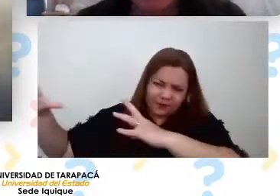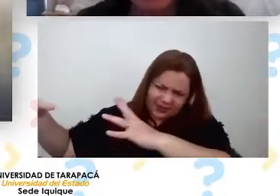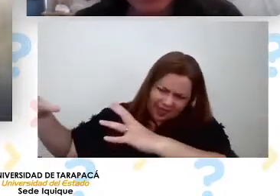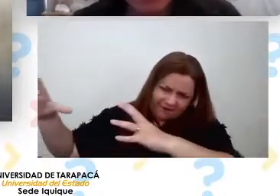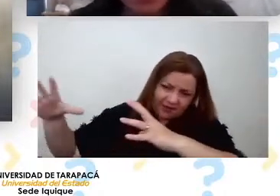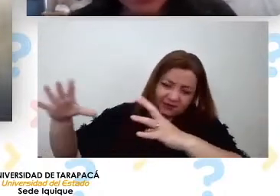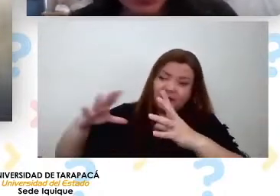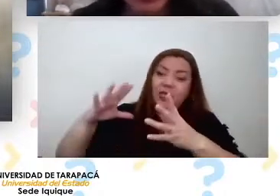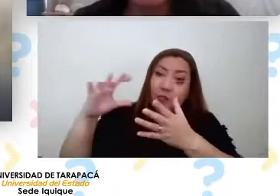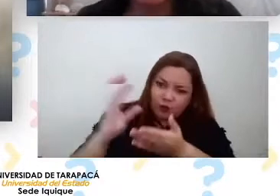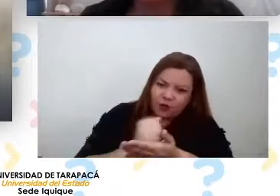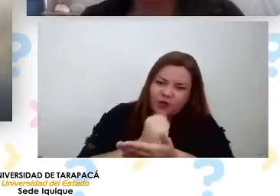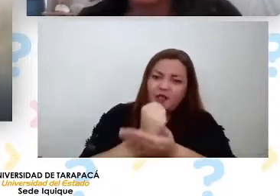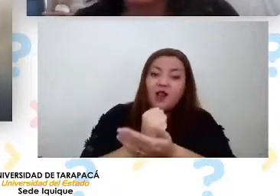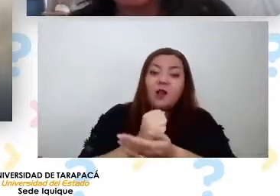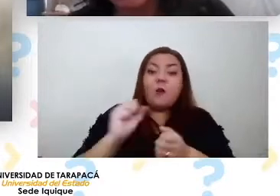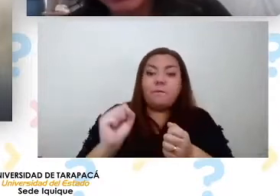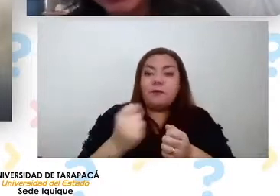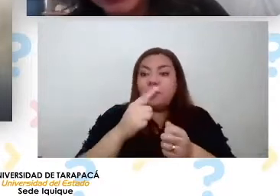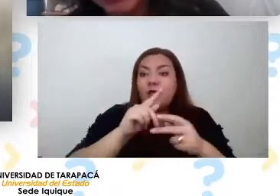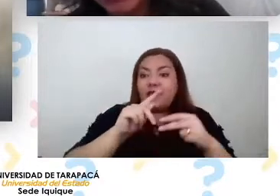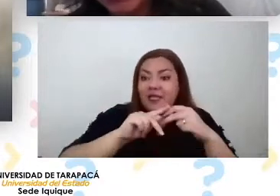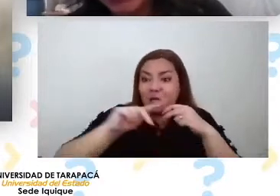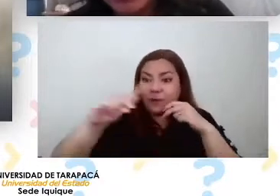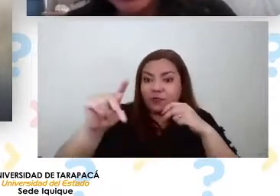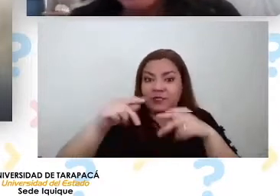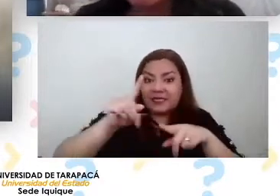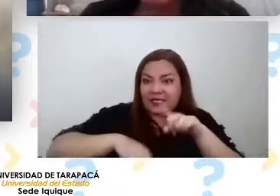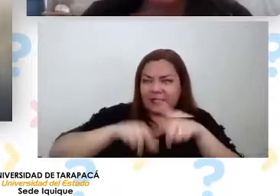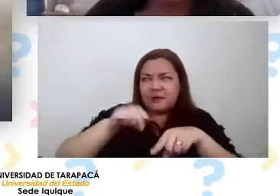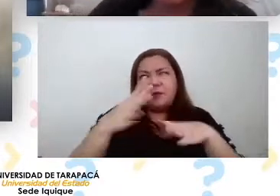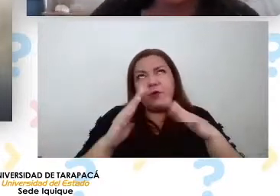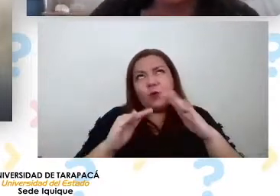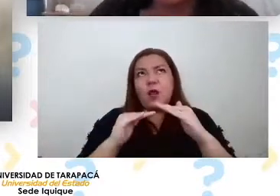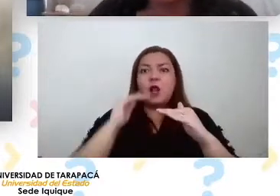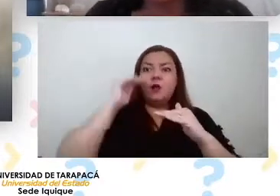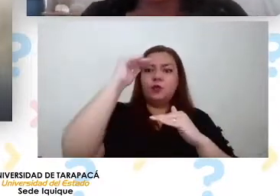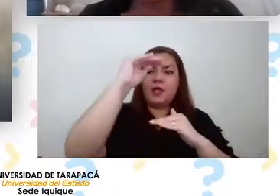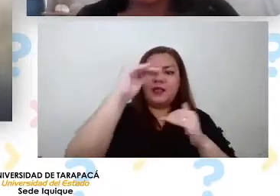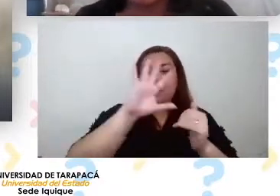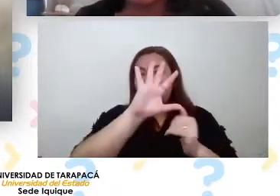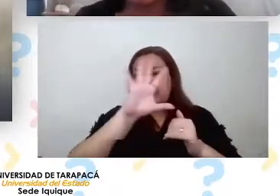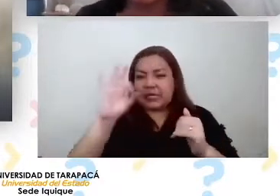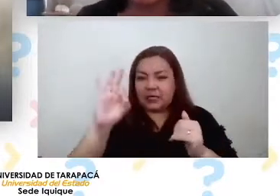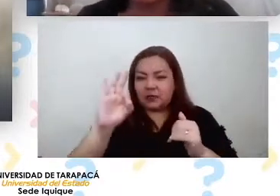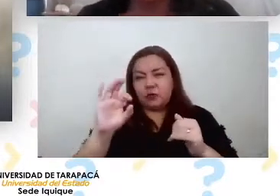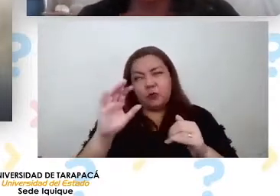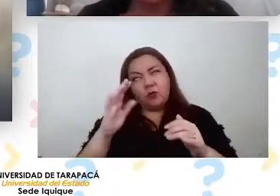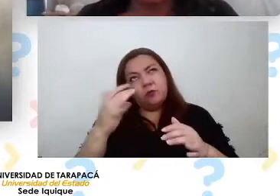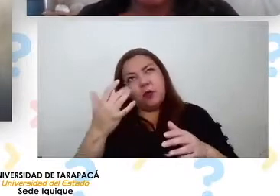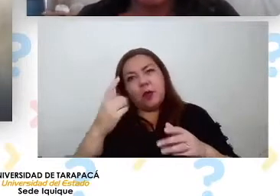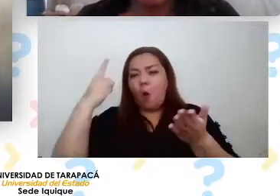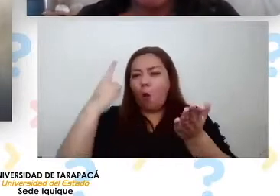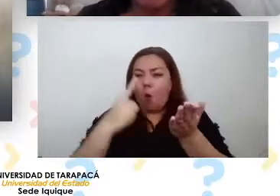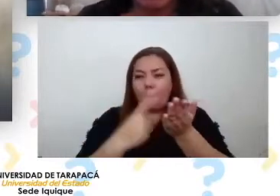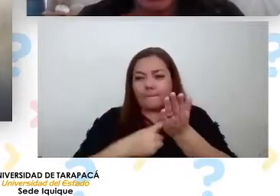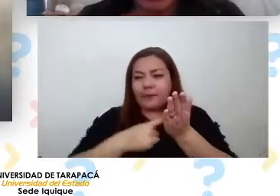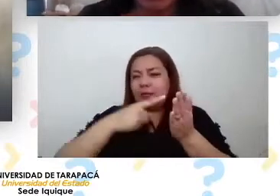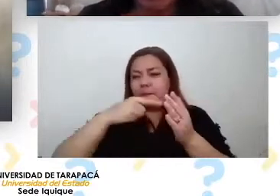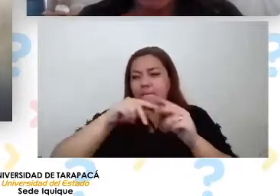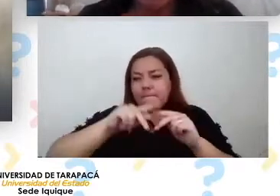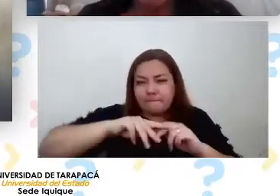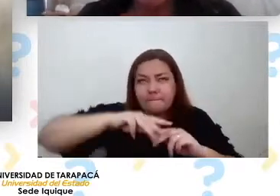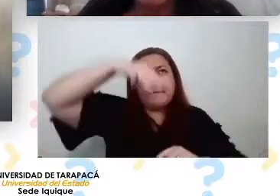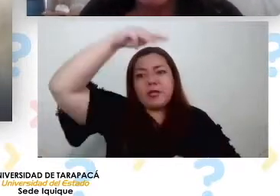tierra, a una altura entre unos 500 y 1000 metros sobre el nivel del mar.